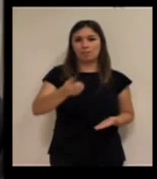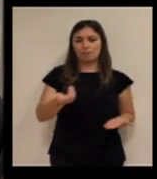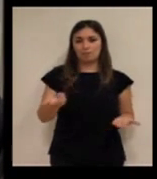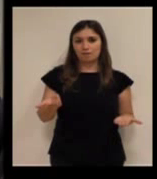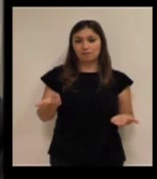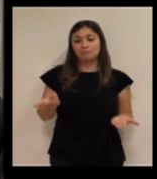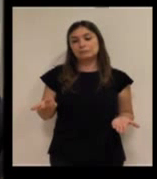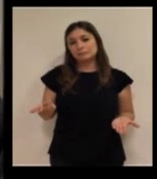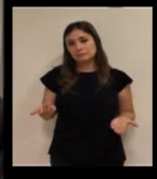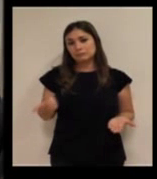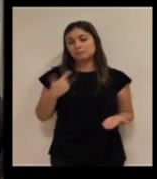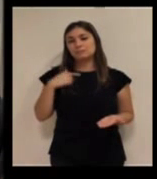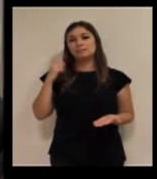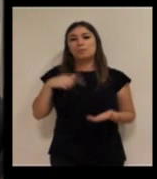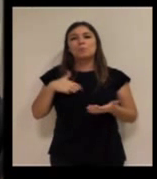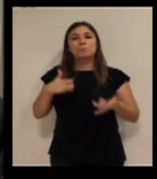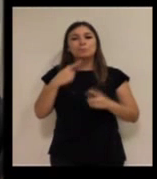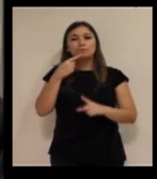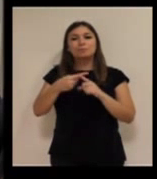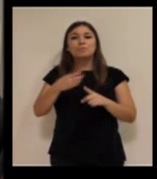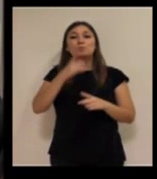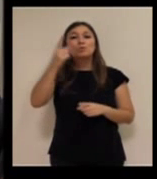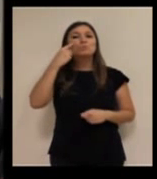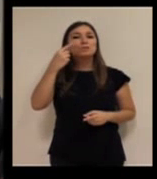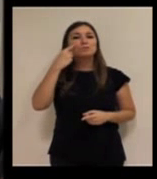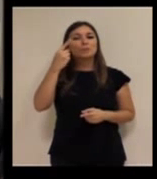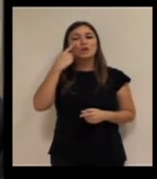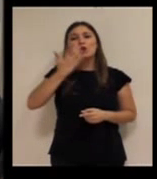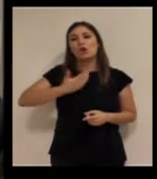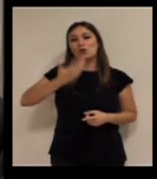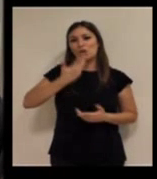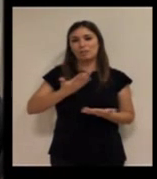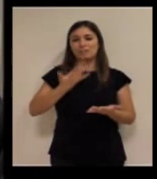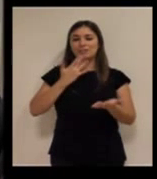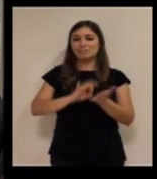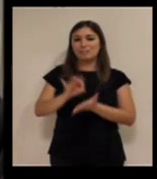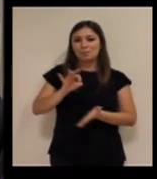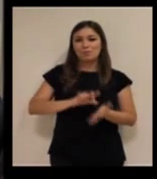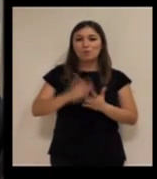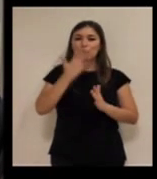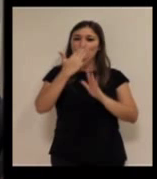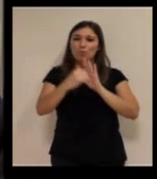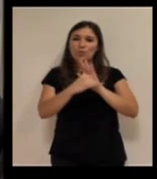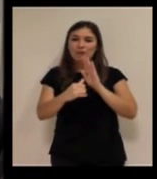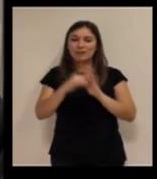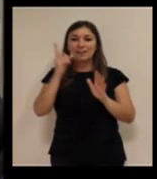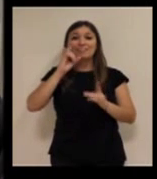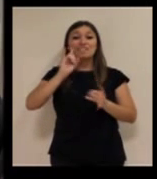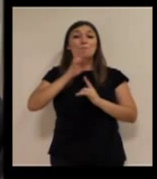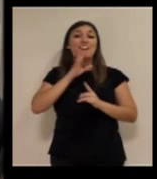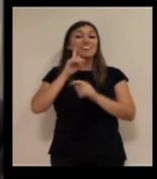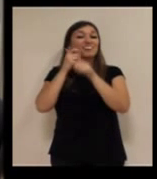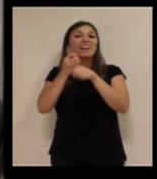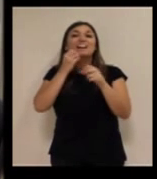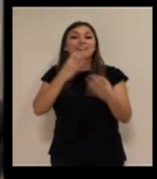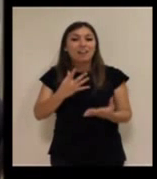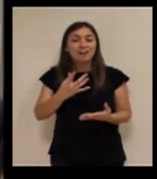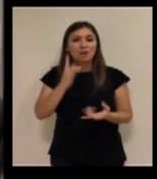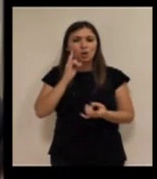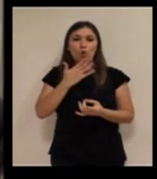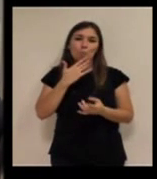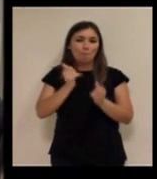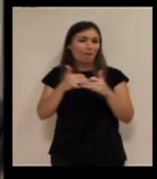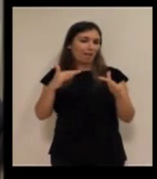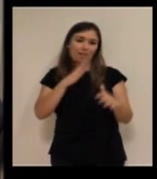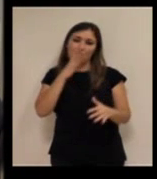su confianza, ¿no? Y luego la, yo creo que tenemos otra ventaja que es la familiarización, ¿no? Del servicio, la cercanía, ¿no? Las llamadas de seguimiento